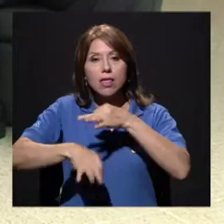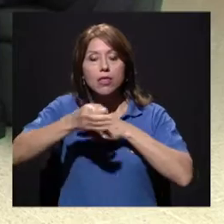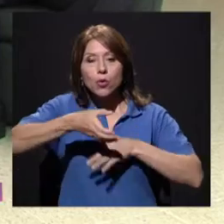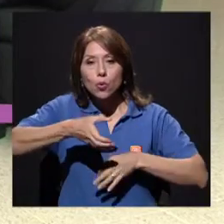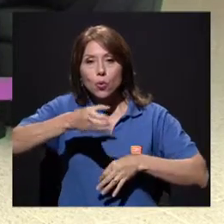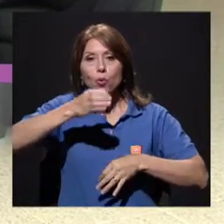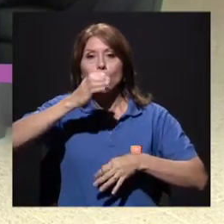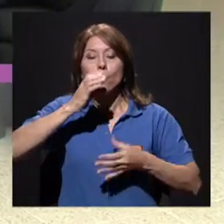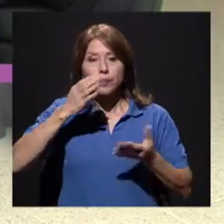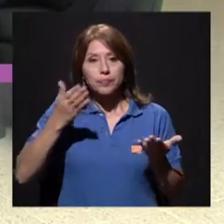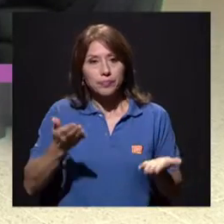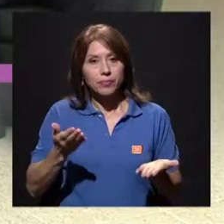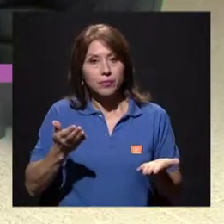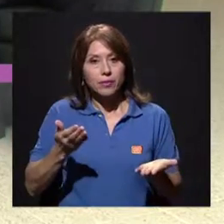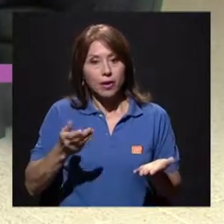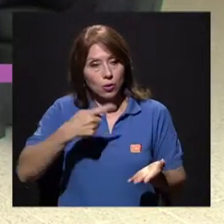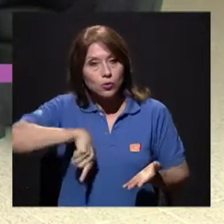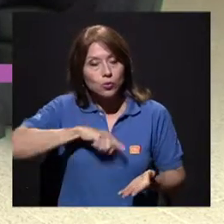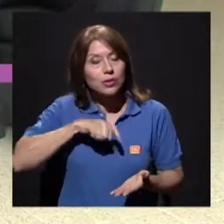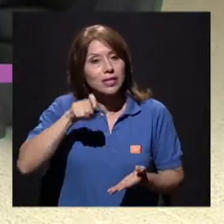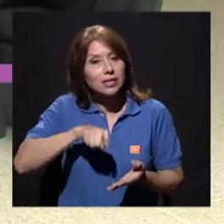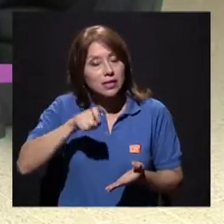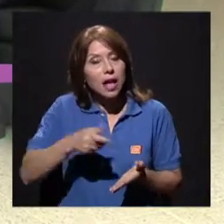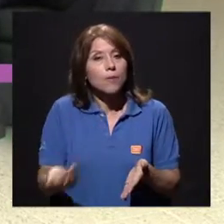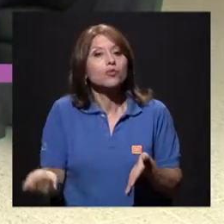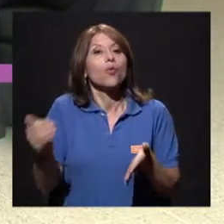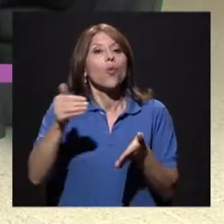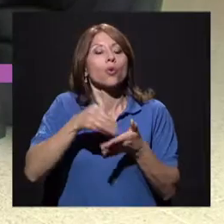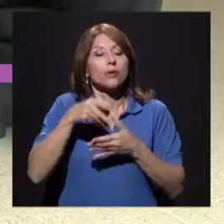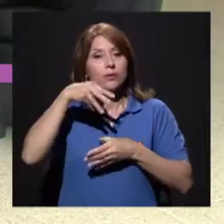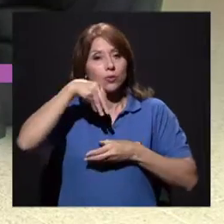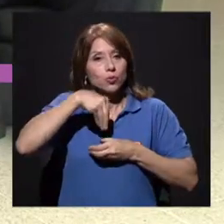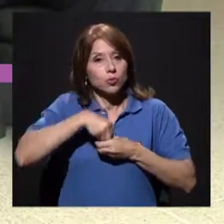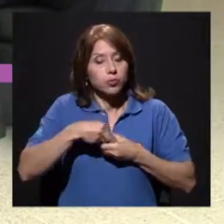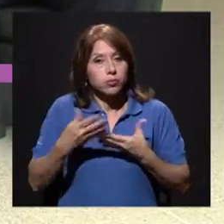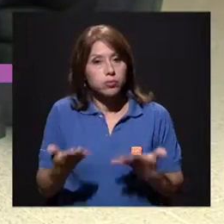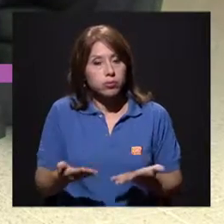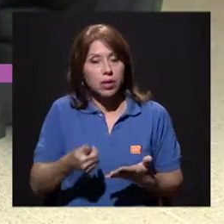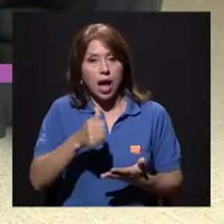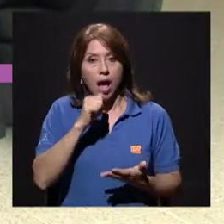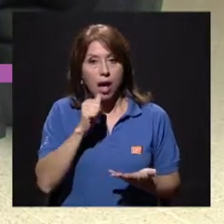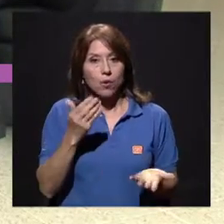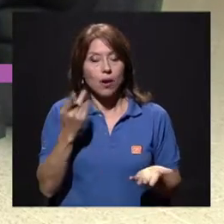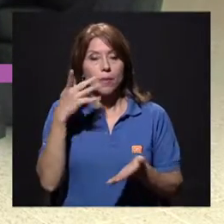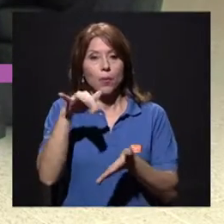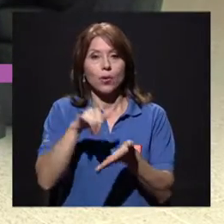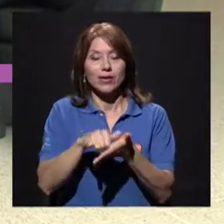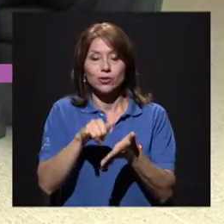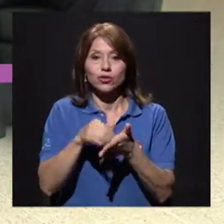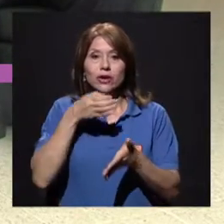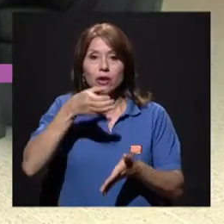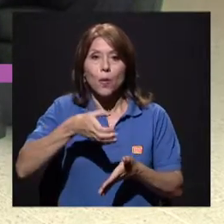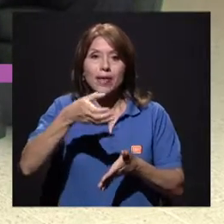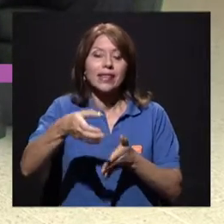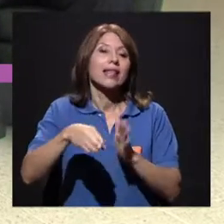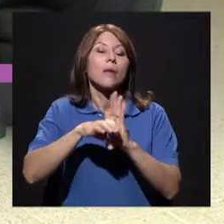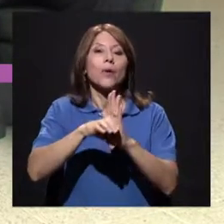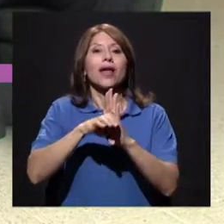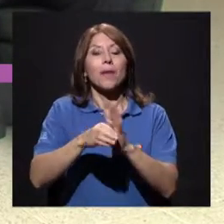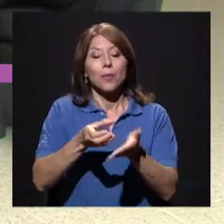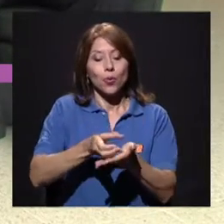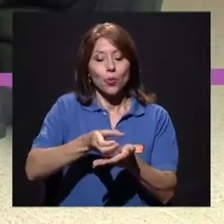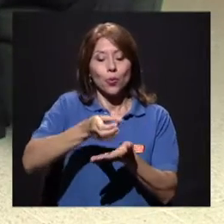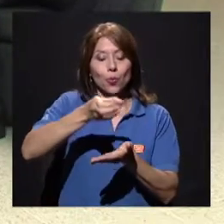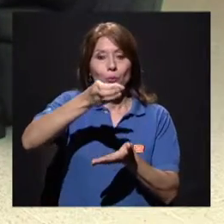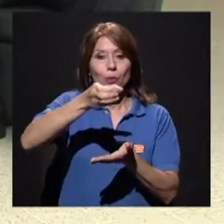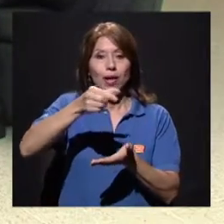los fluidos que estamos gastando, entonces necesitamos reponer esos fluidos. Entonces, por eso también se recomienda todo lo que es